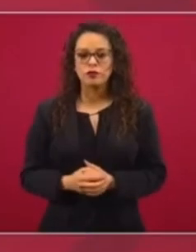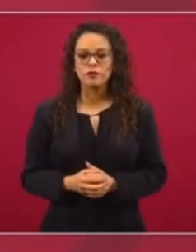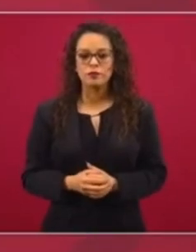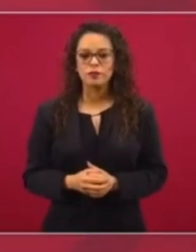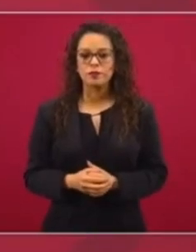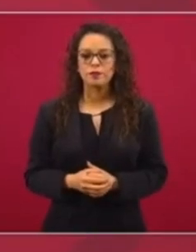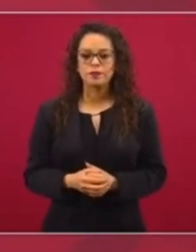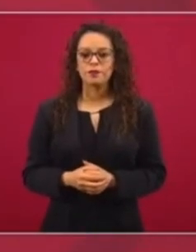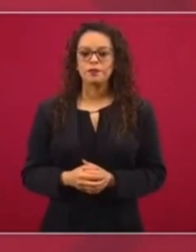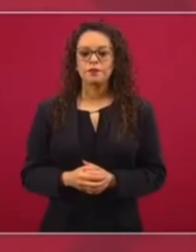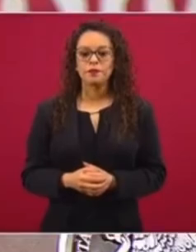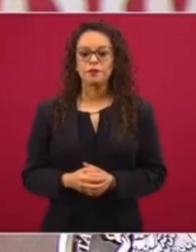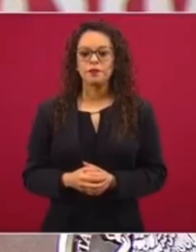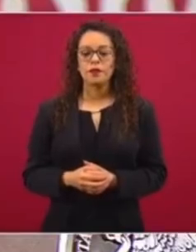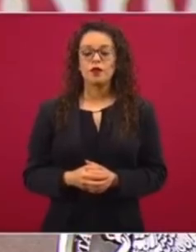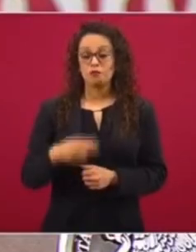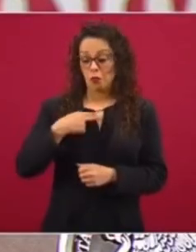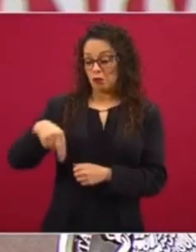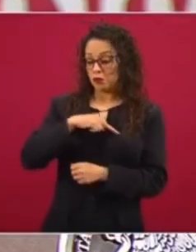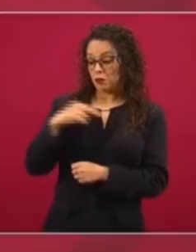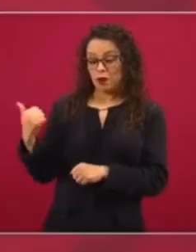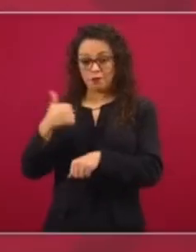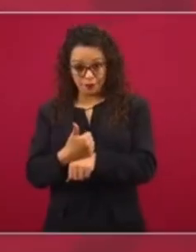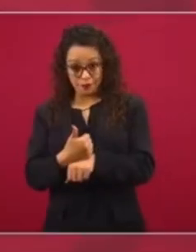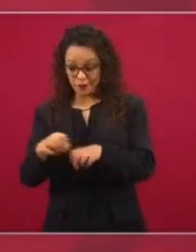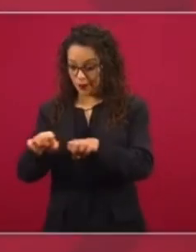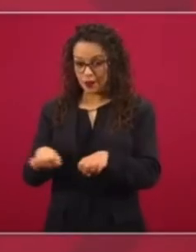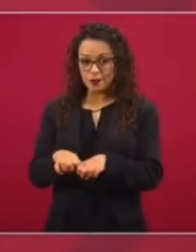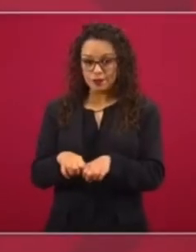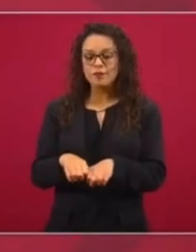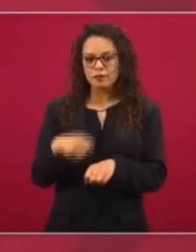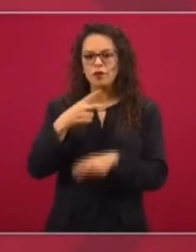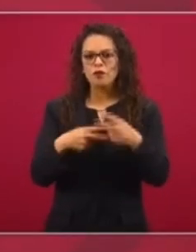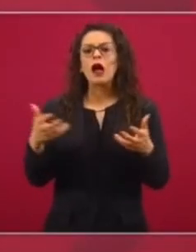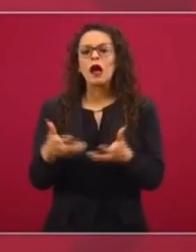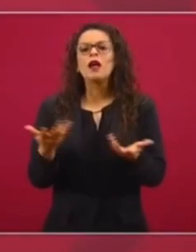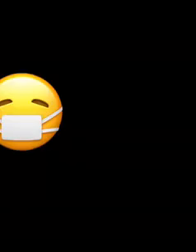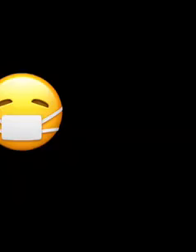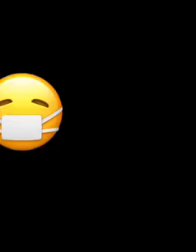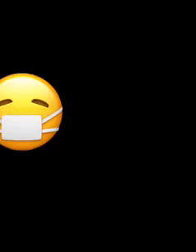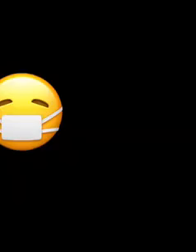para limpiar, para moralizar la vida pública.